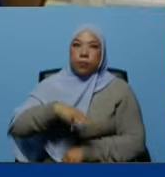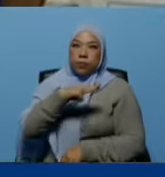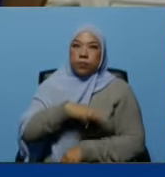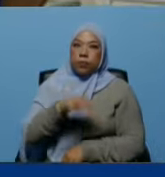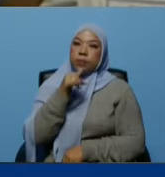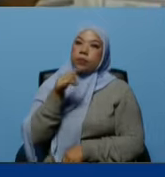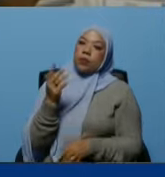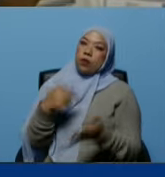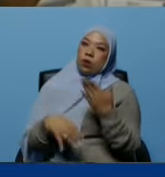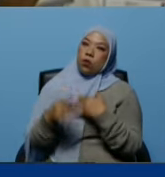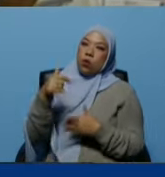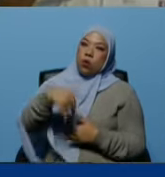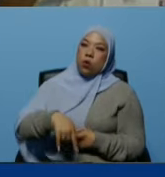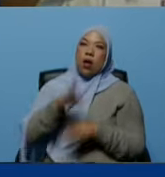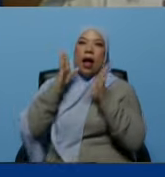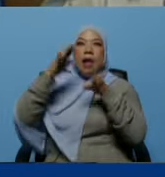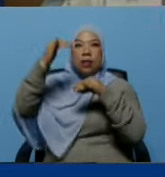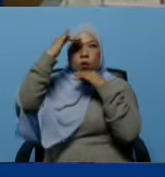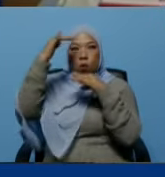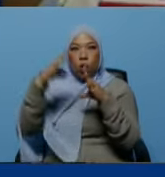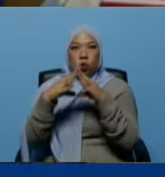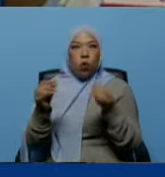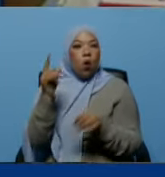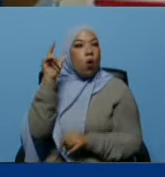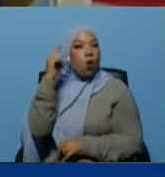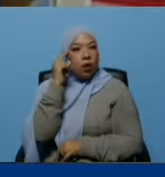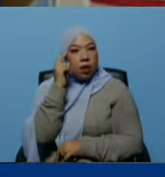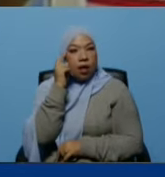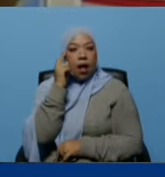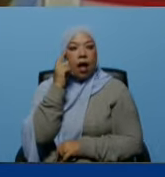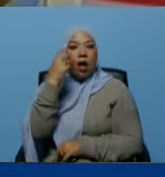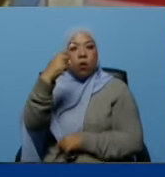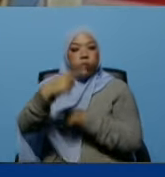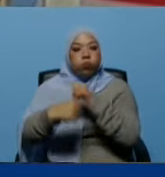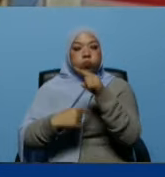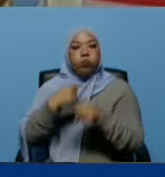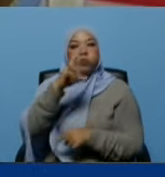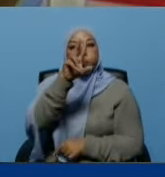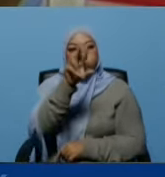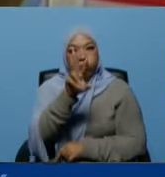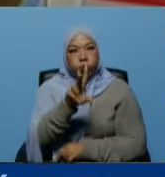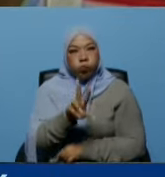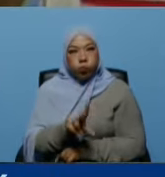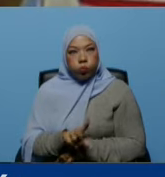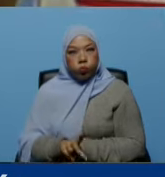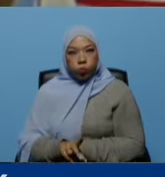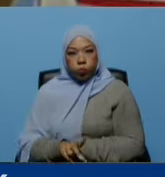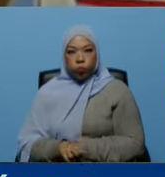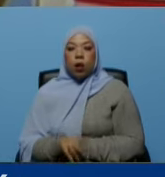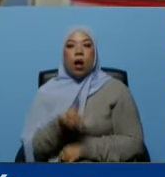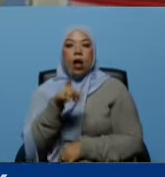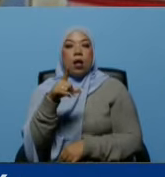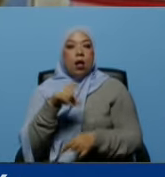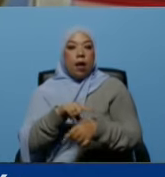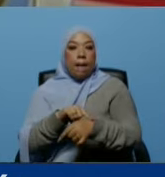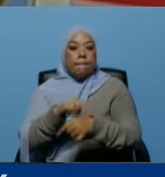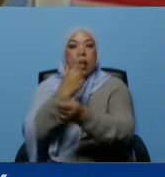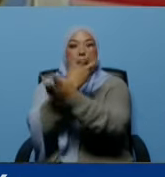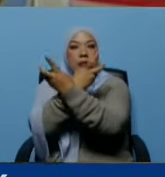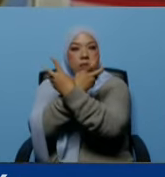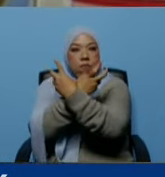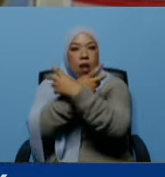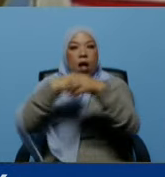Gutiérrez y aquí bueno atendemos todos los días tenemos consultas de medicina interna cirugía traumatología